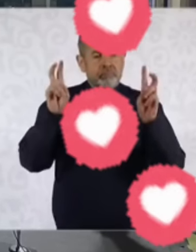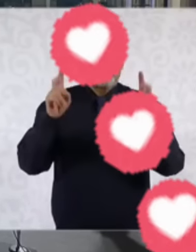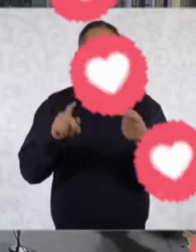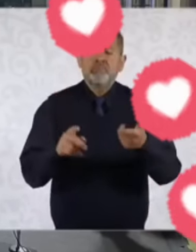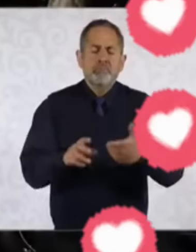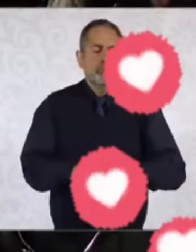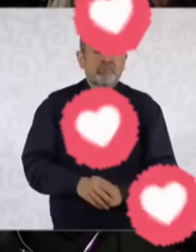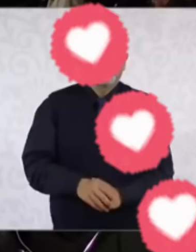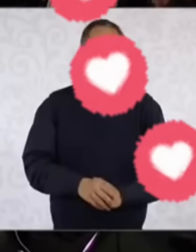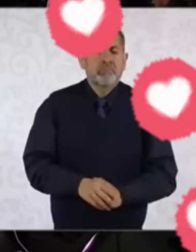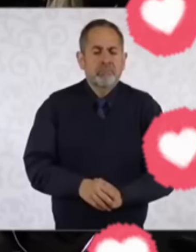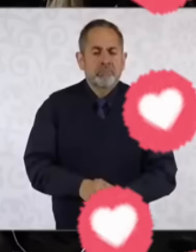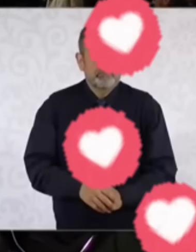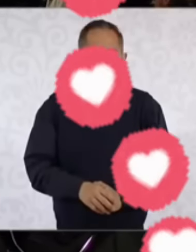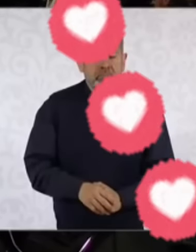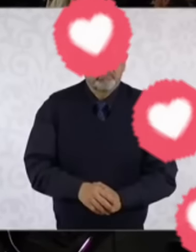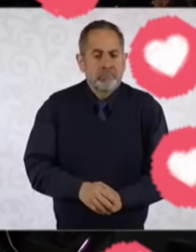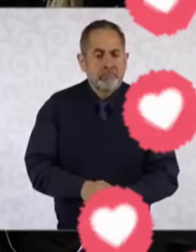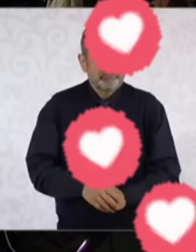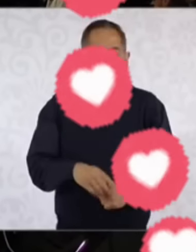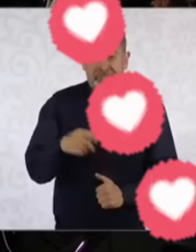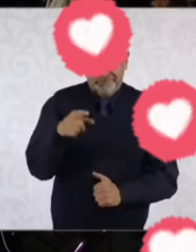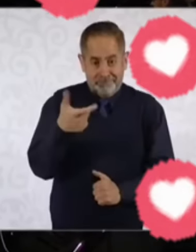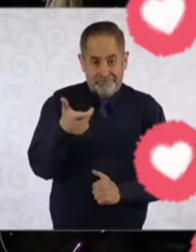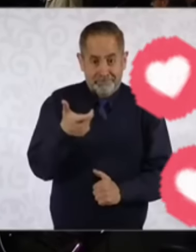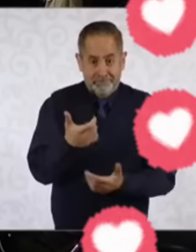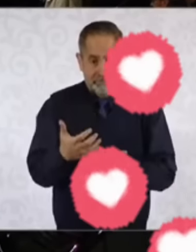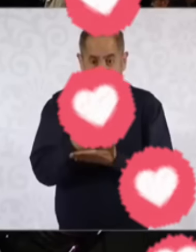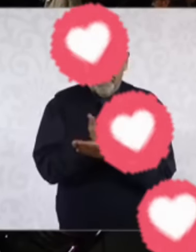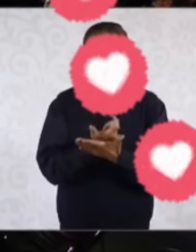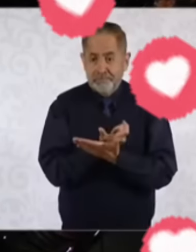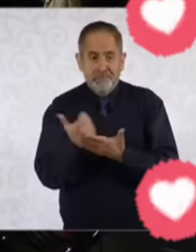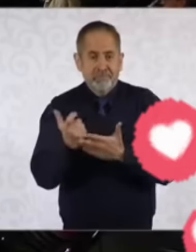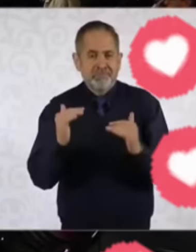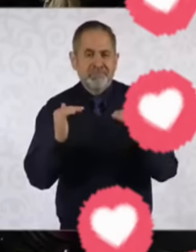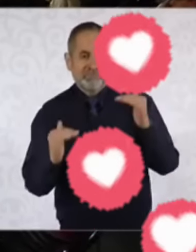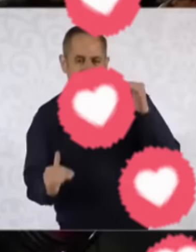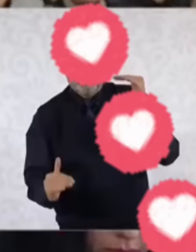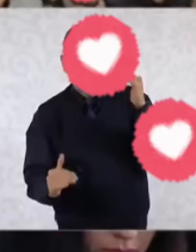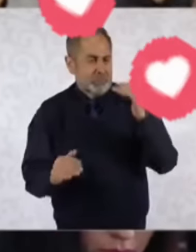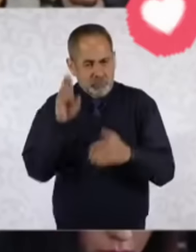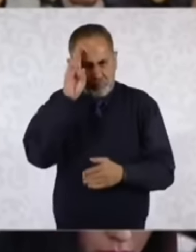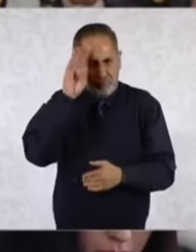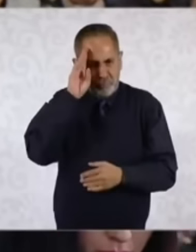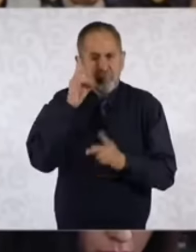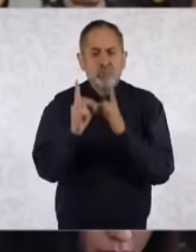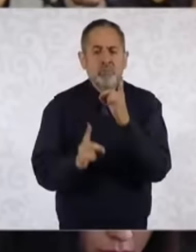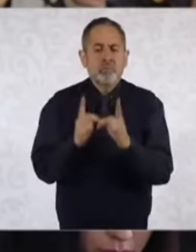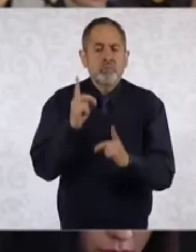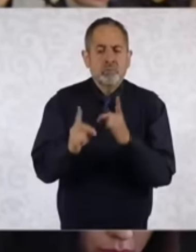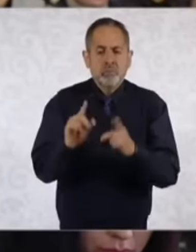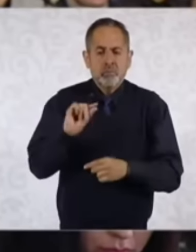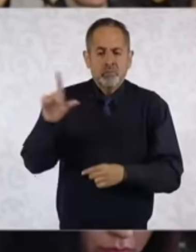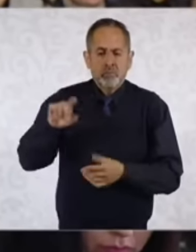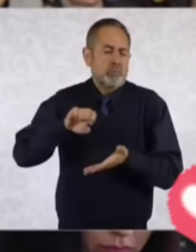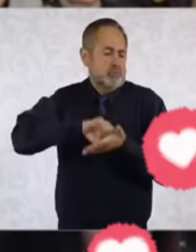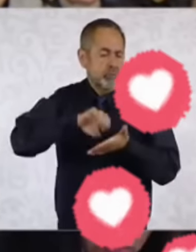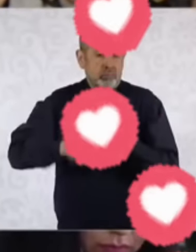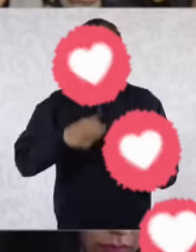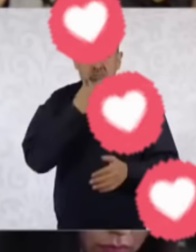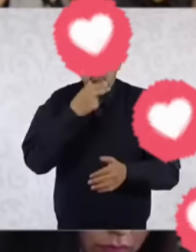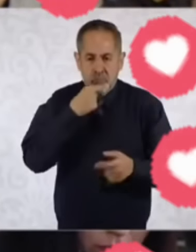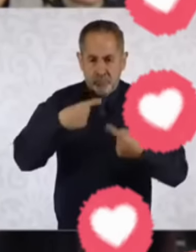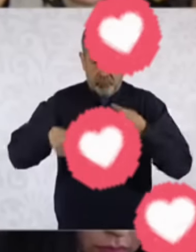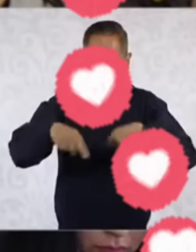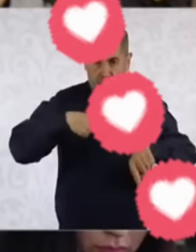una gran brecha salarial en los deportes profesionales en México. Por ejemplo, un futbolista profesional de